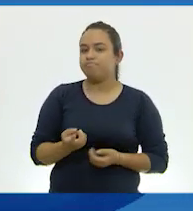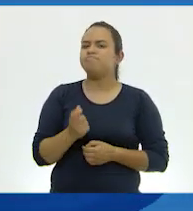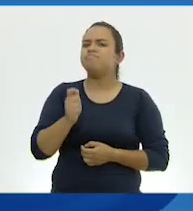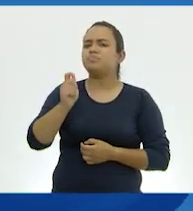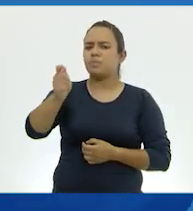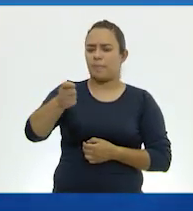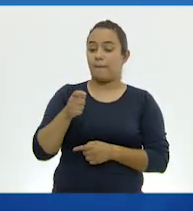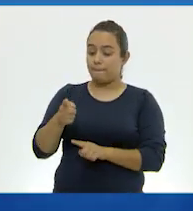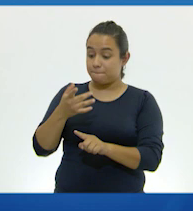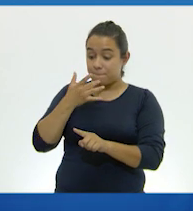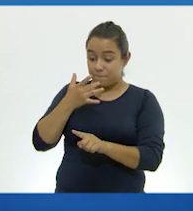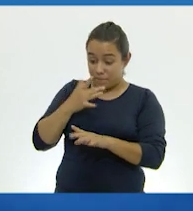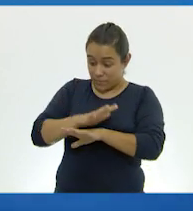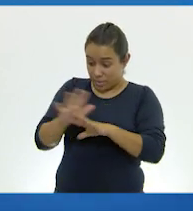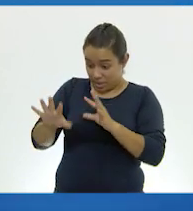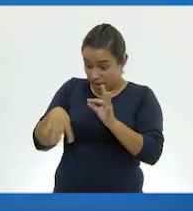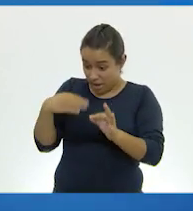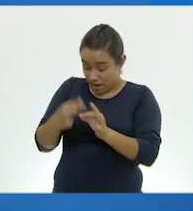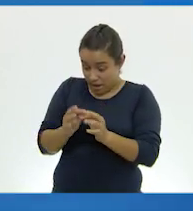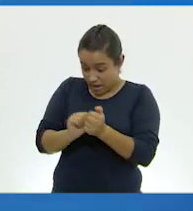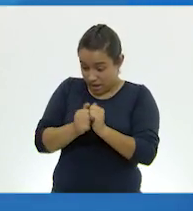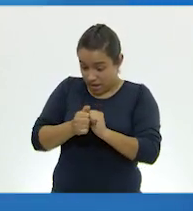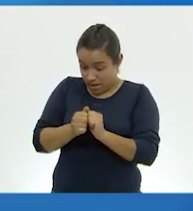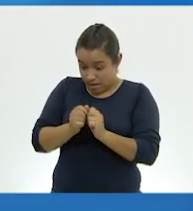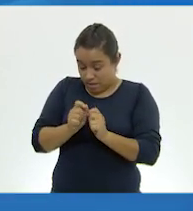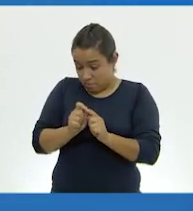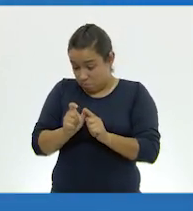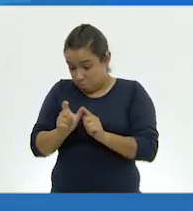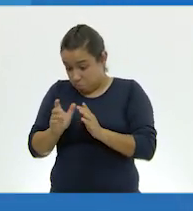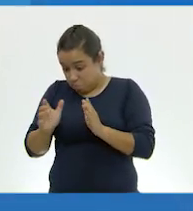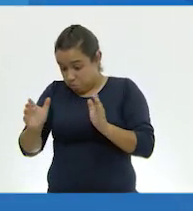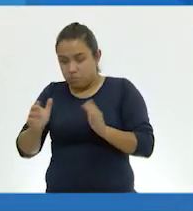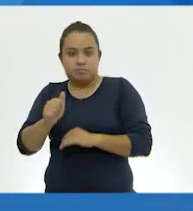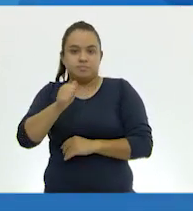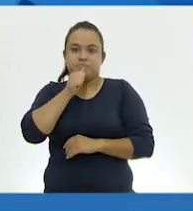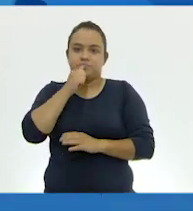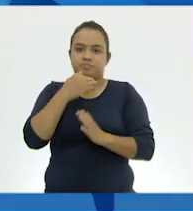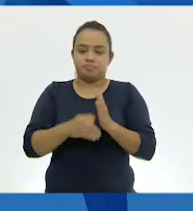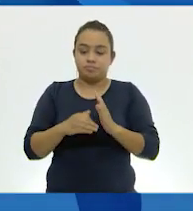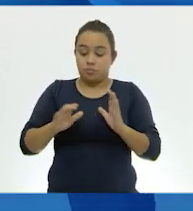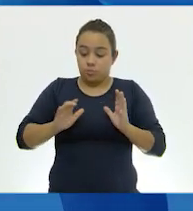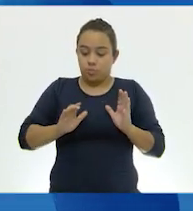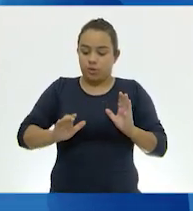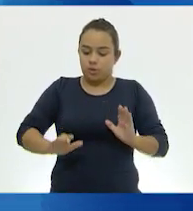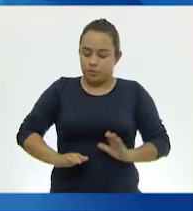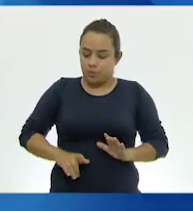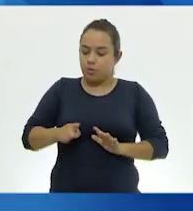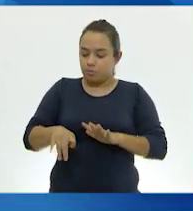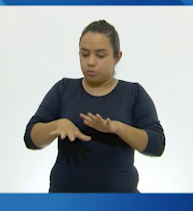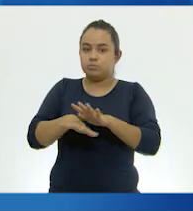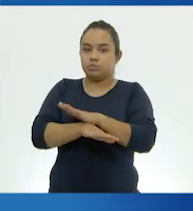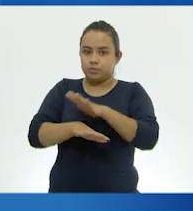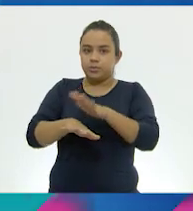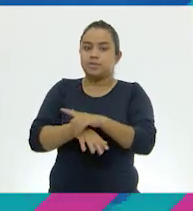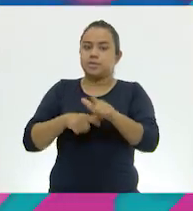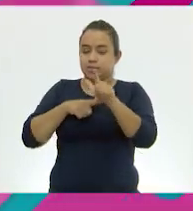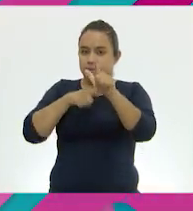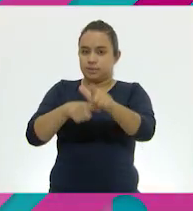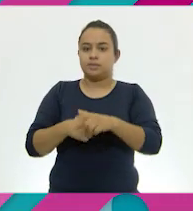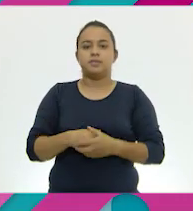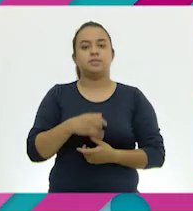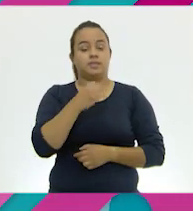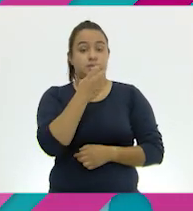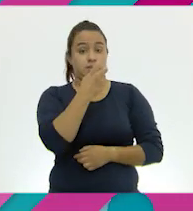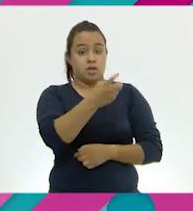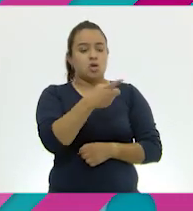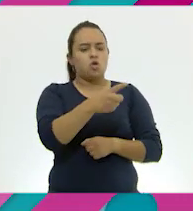que esta rana todavía no está completamente desarrollada. Ah, muy bien. Su cuerpo todavía va a seguir cambiando, ¿verdad? Exactamente. Y en ese